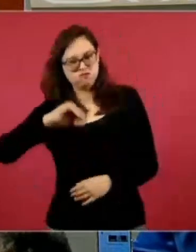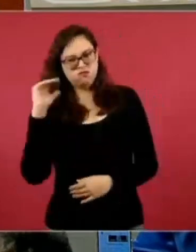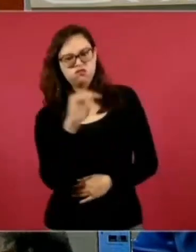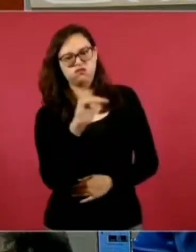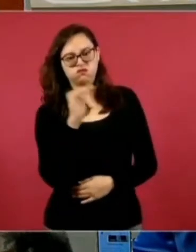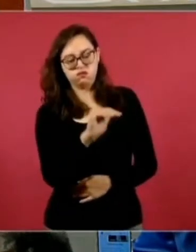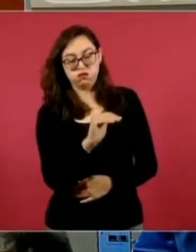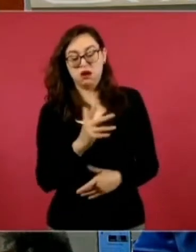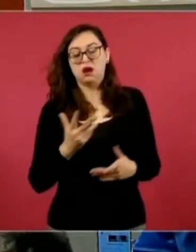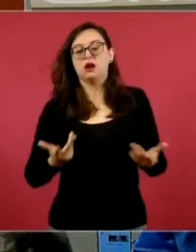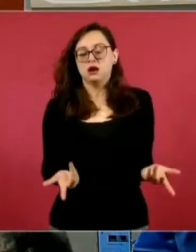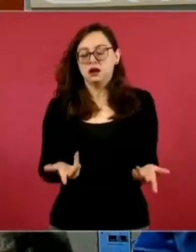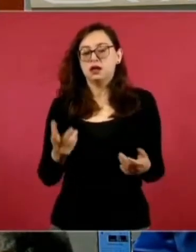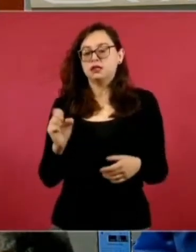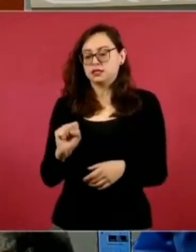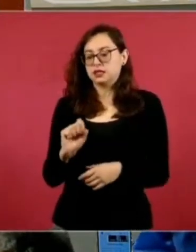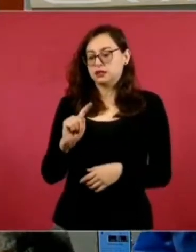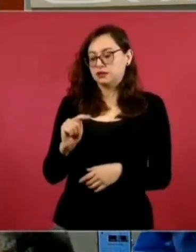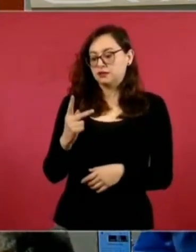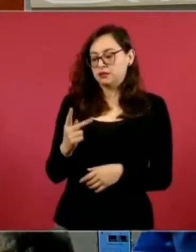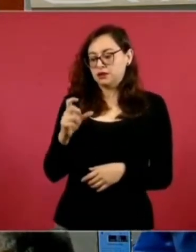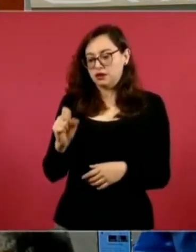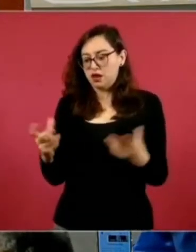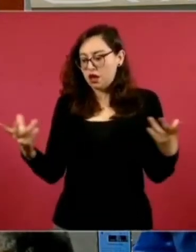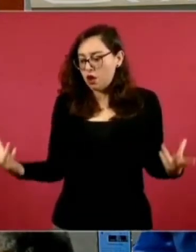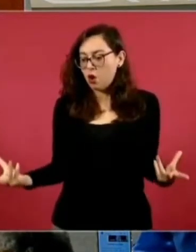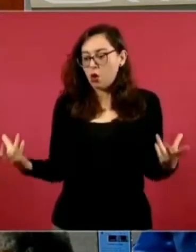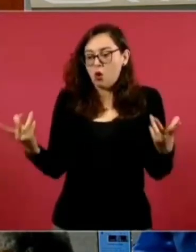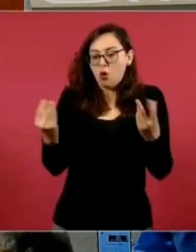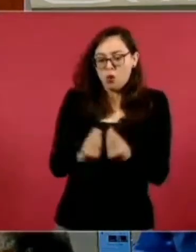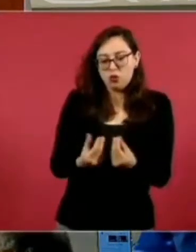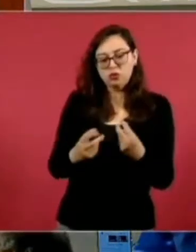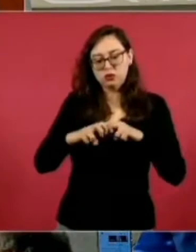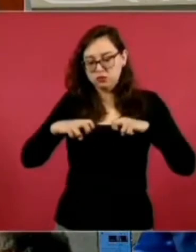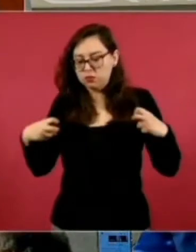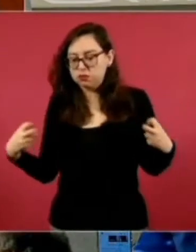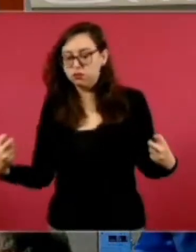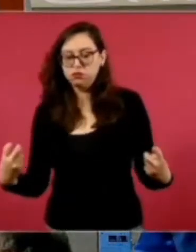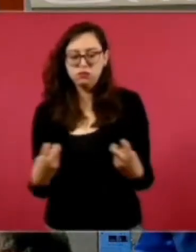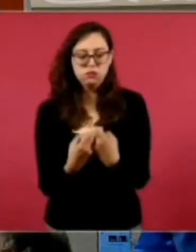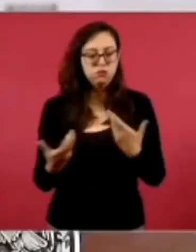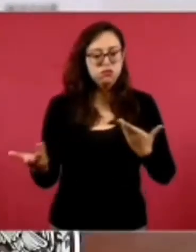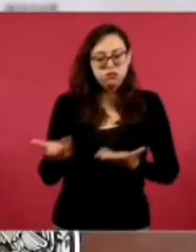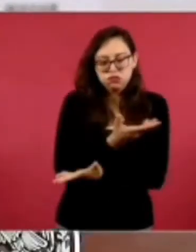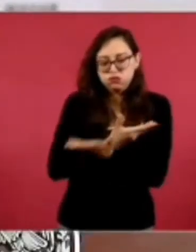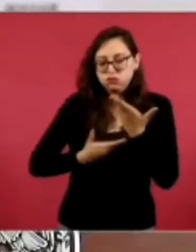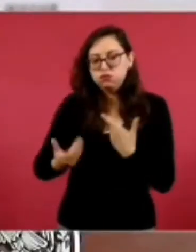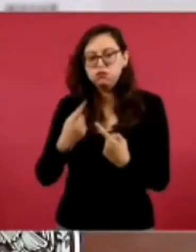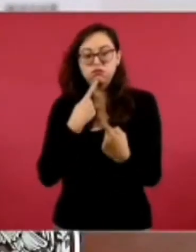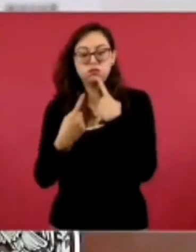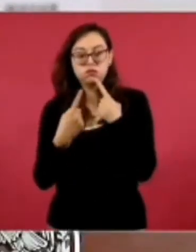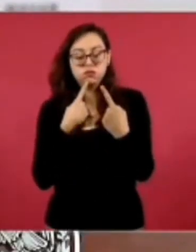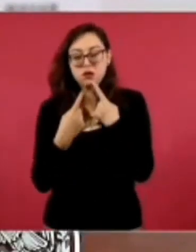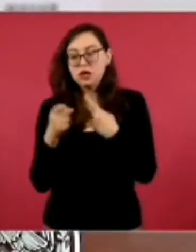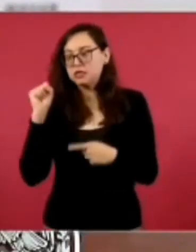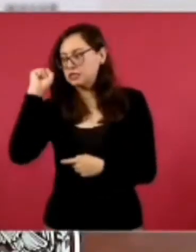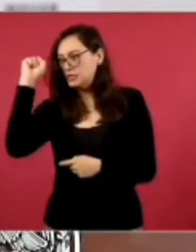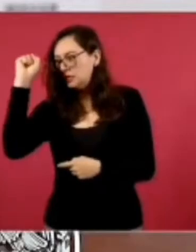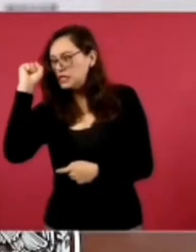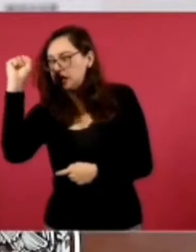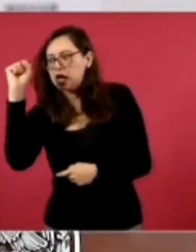desde la Secretaría de Trabajo generamos una mesa de trabajo para también en acompañamiento con la empresa y el propio Sindicato